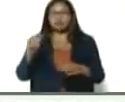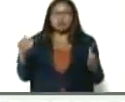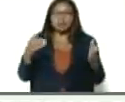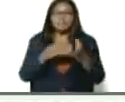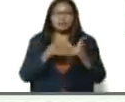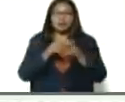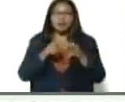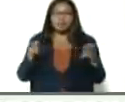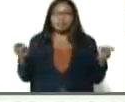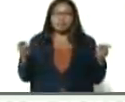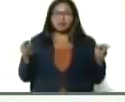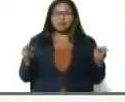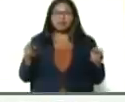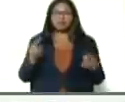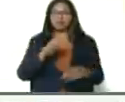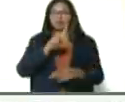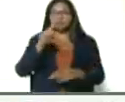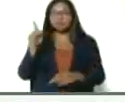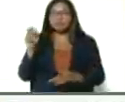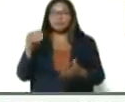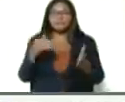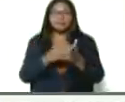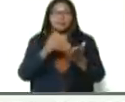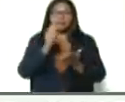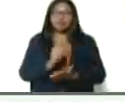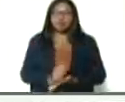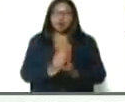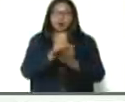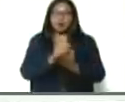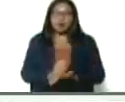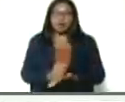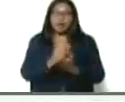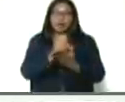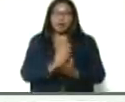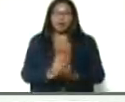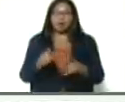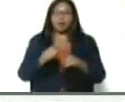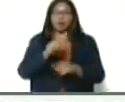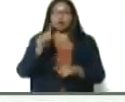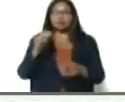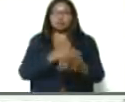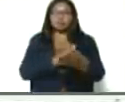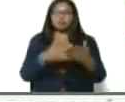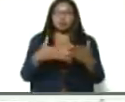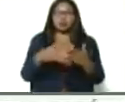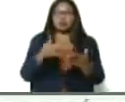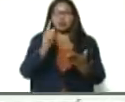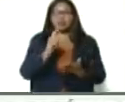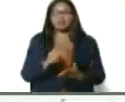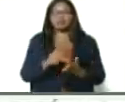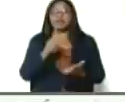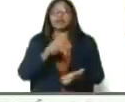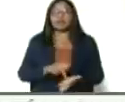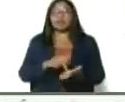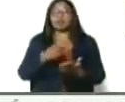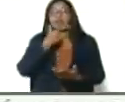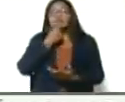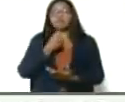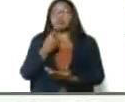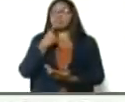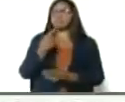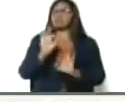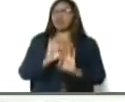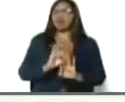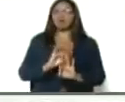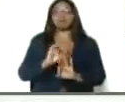11.000 toneladas, que es igual a 11 millones de kilos, se dice fácil, pero no ha sido fácil, ha